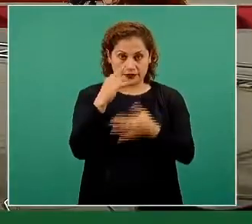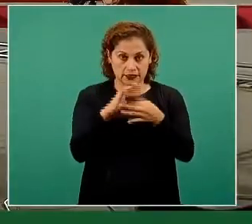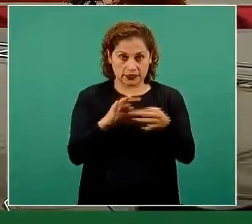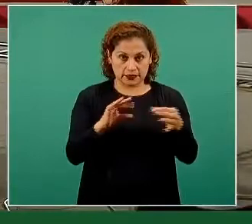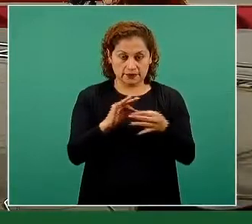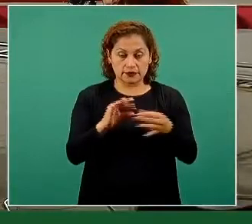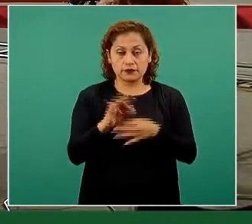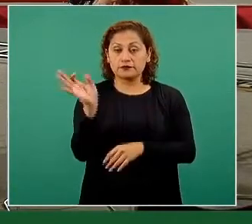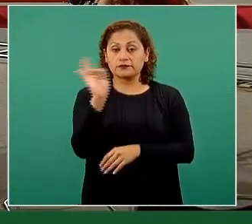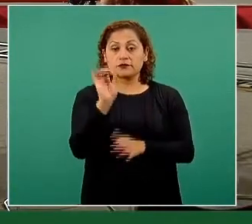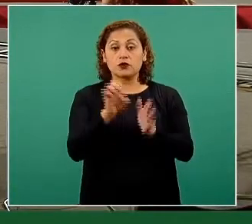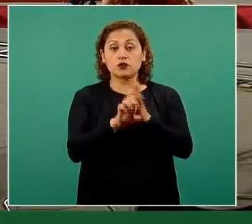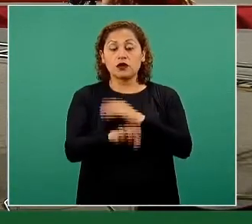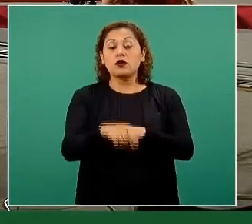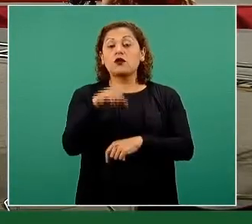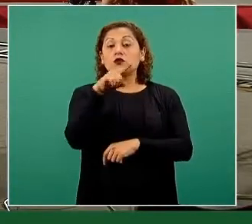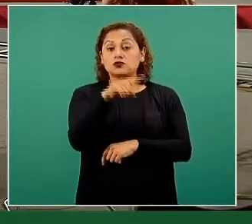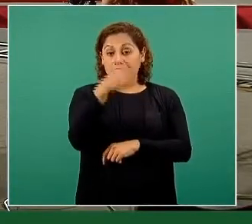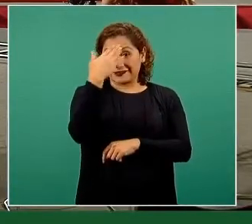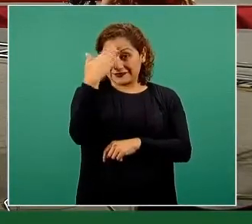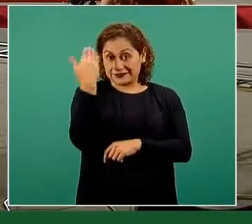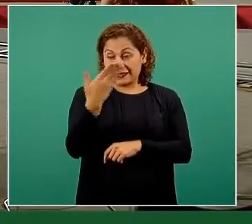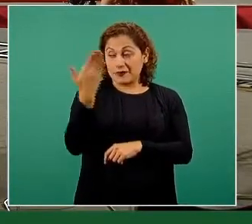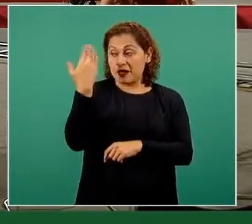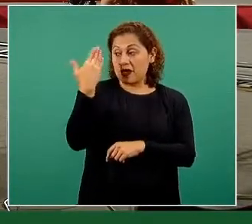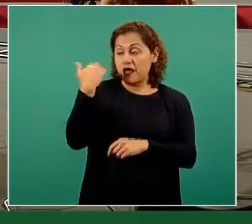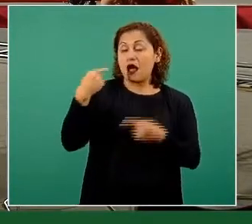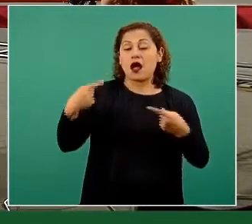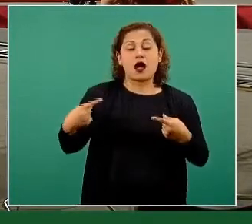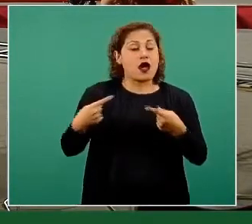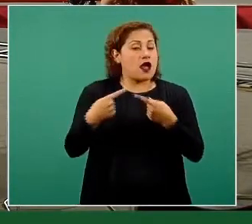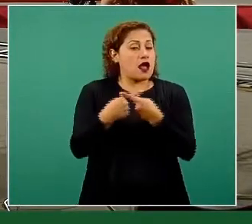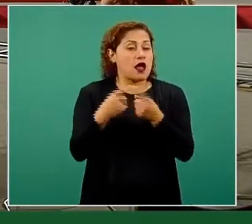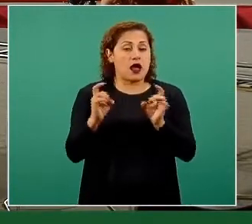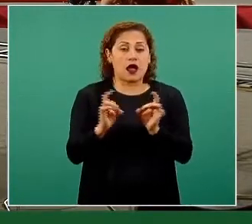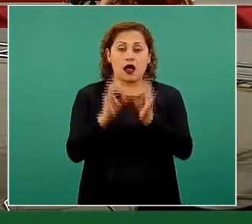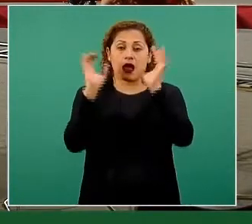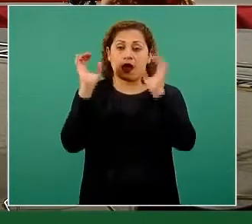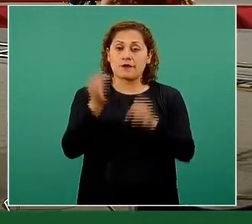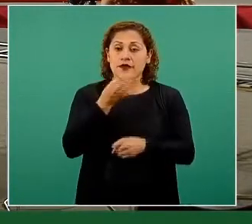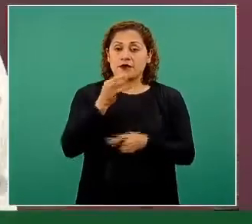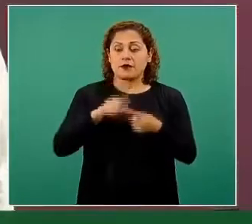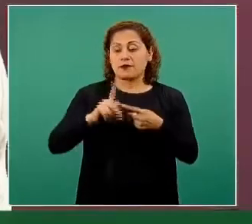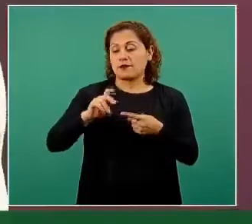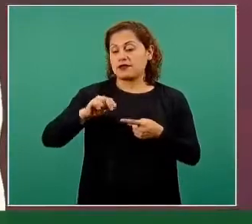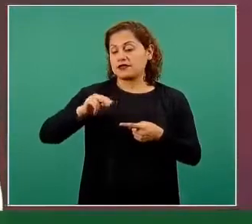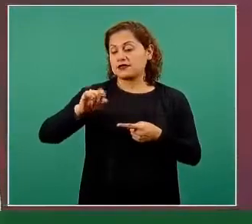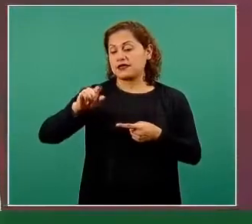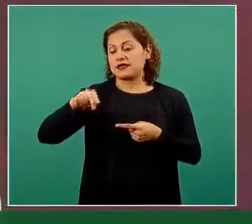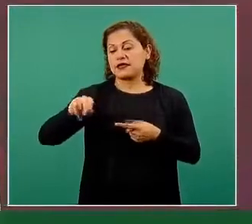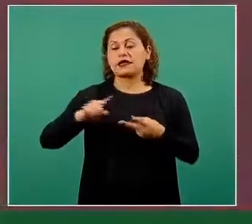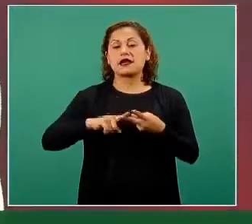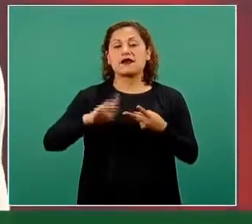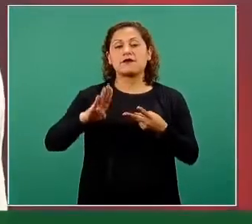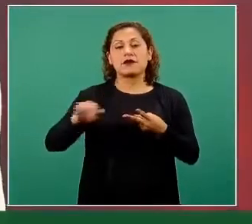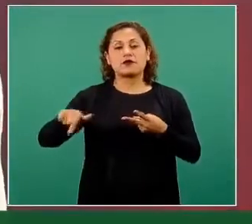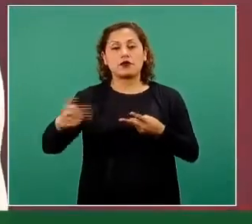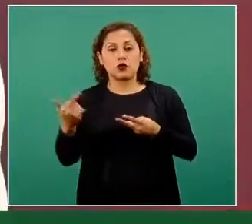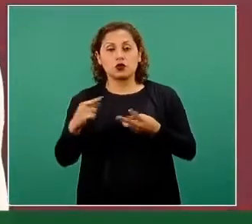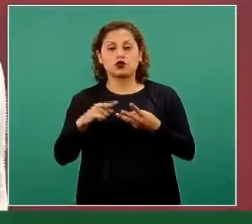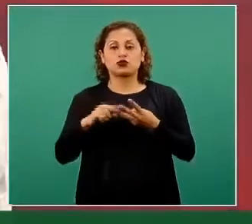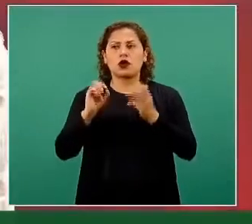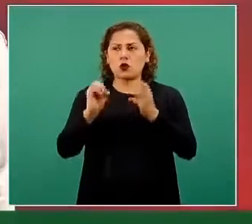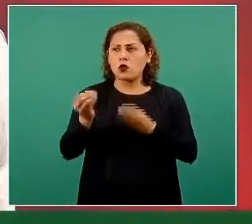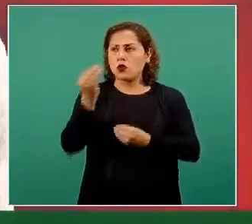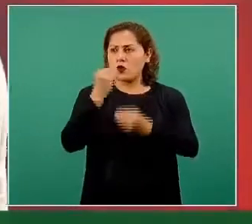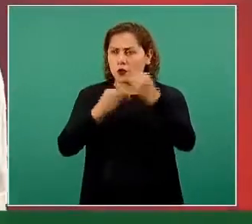si usted tiene conocimiento de que ha tenido alergia a medicamentos, penicilina, vitamina B12 o alimentos,